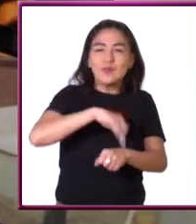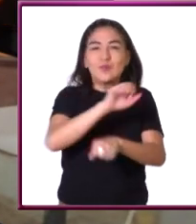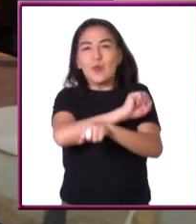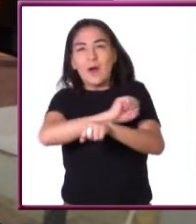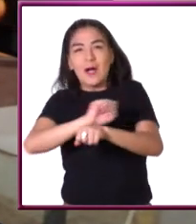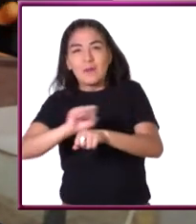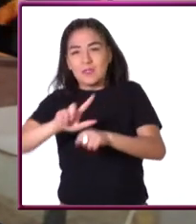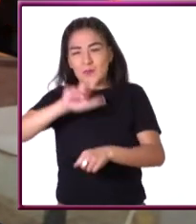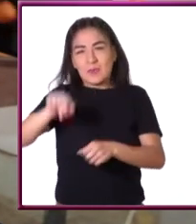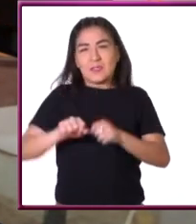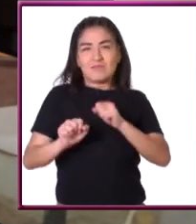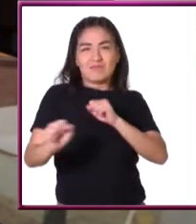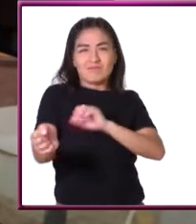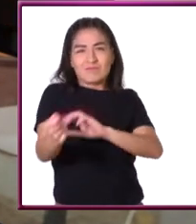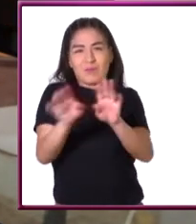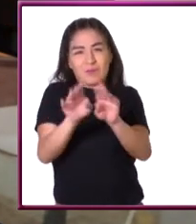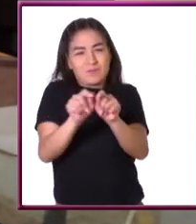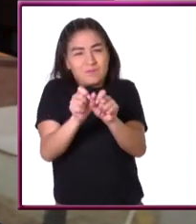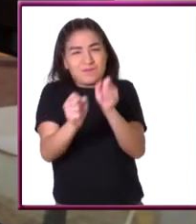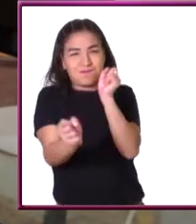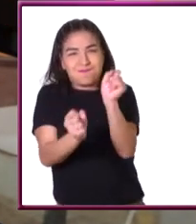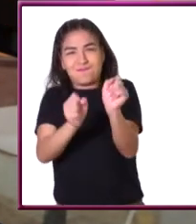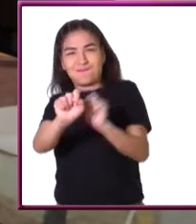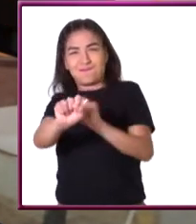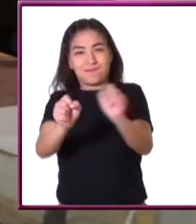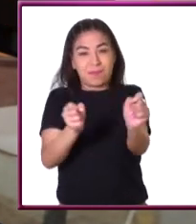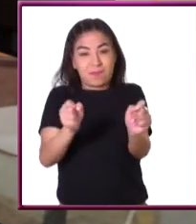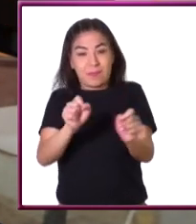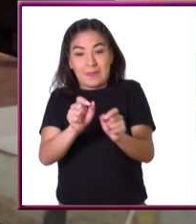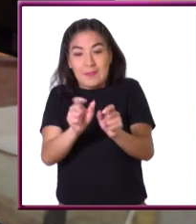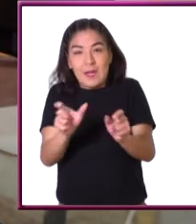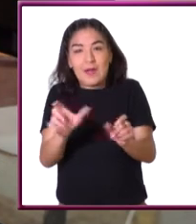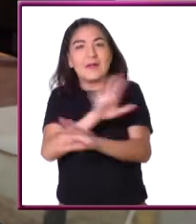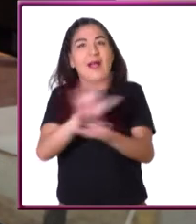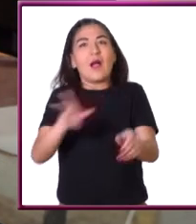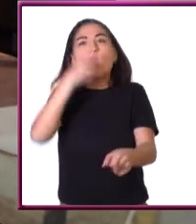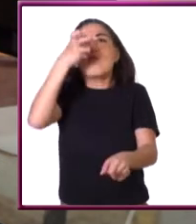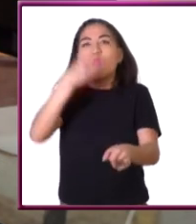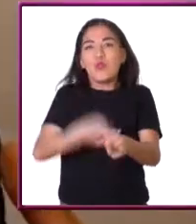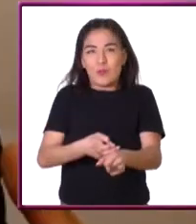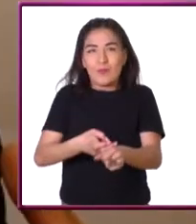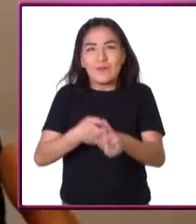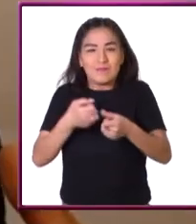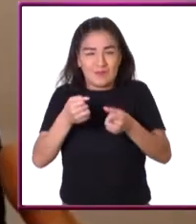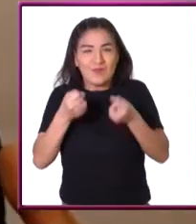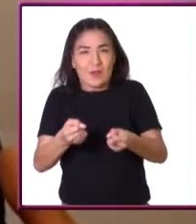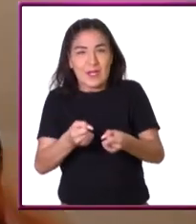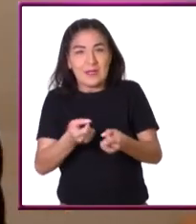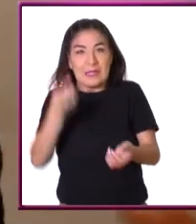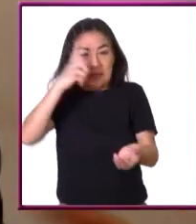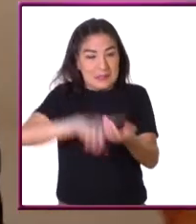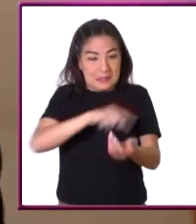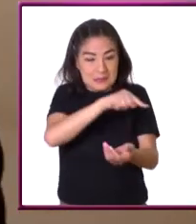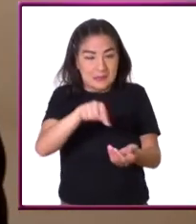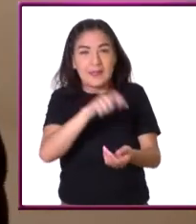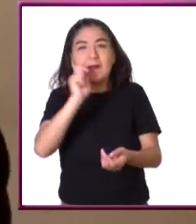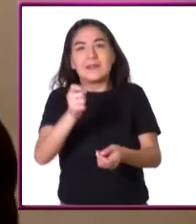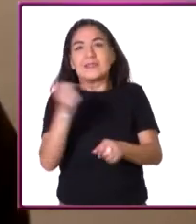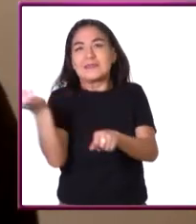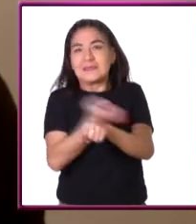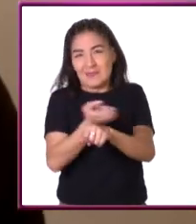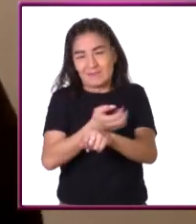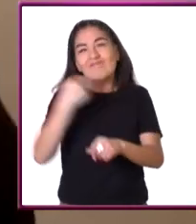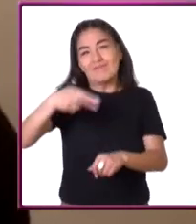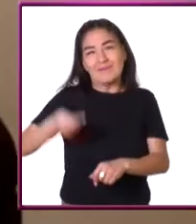empieza a endurecerse y empieza a estirarse, ¿no? Se empieza a llenar todos sus conductos pues digamos que de sangre o